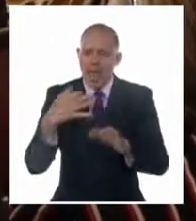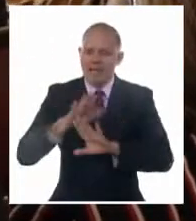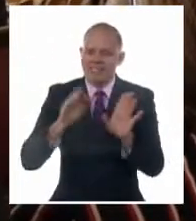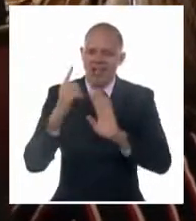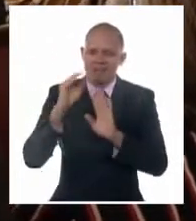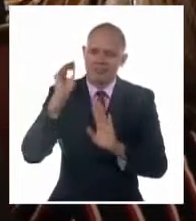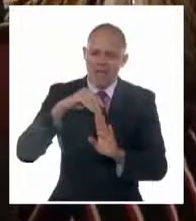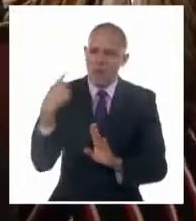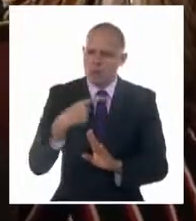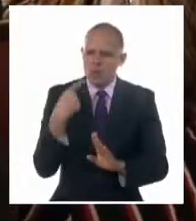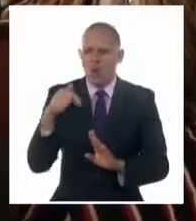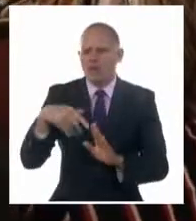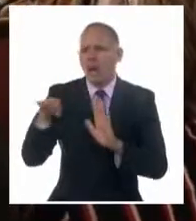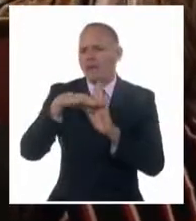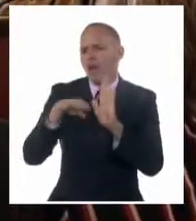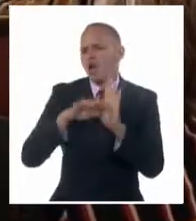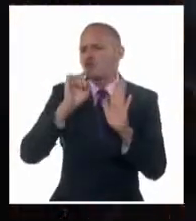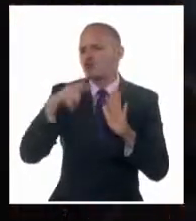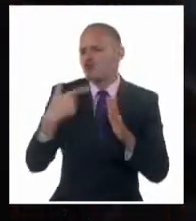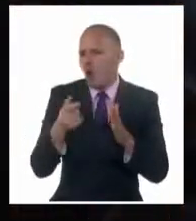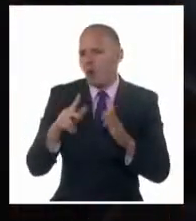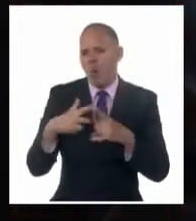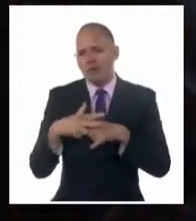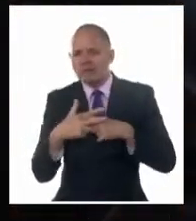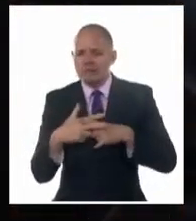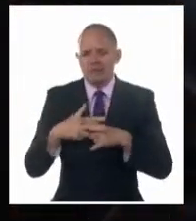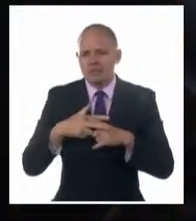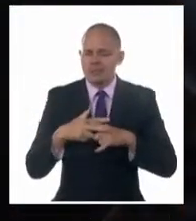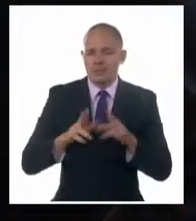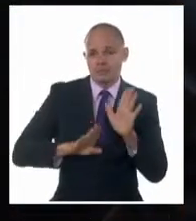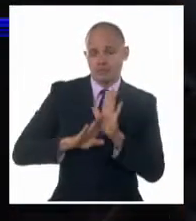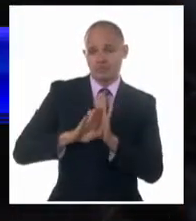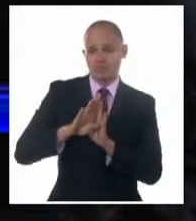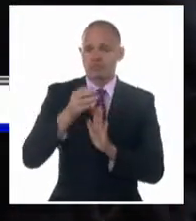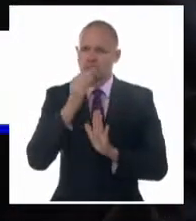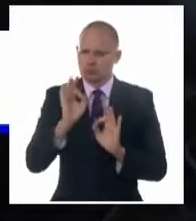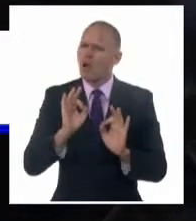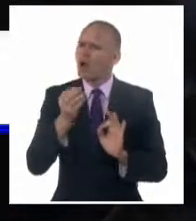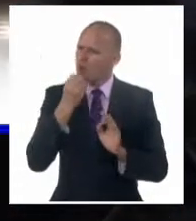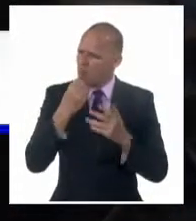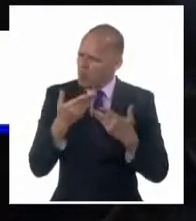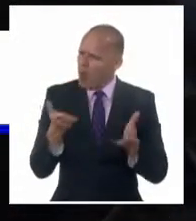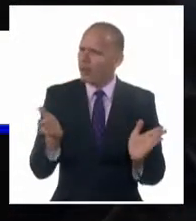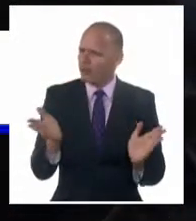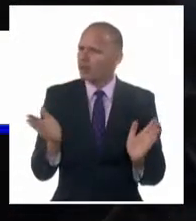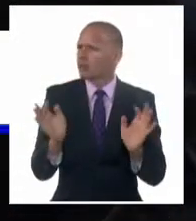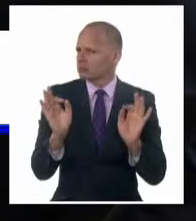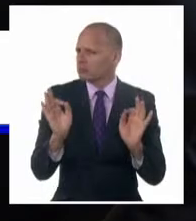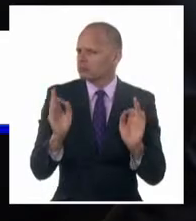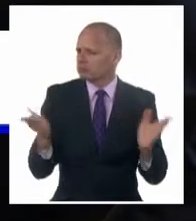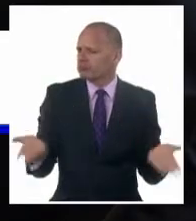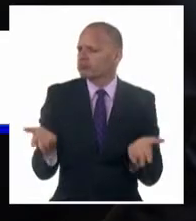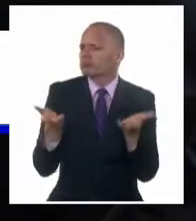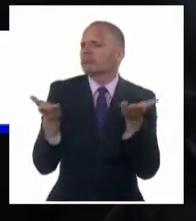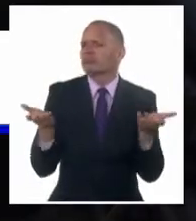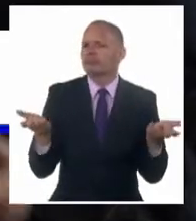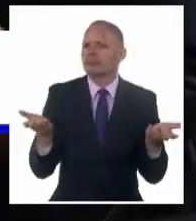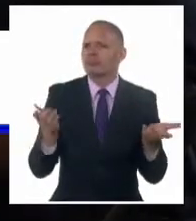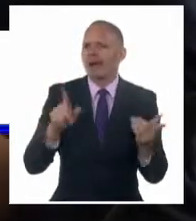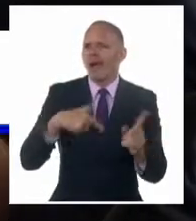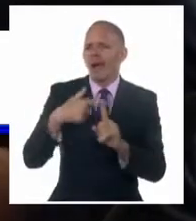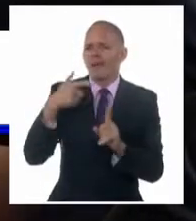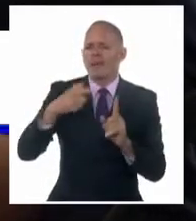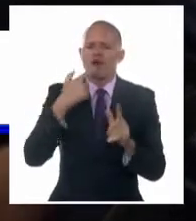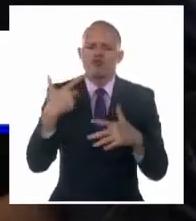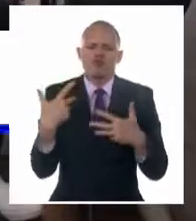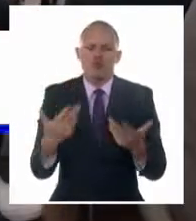para sobreponernos a las adversidades. Tenemos posibilidad de seguir desarrollando, buscar variantes que nos